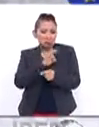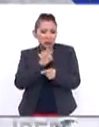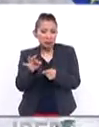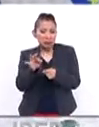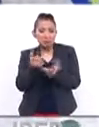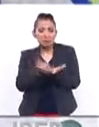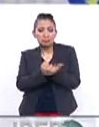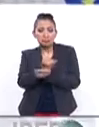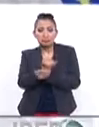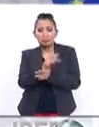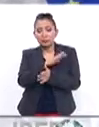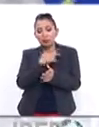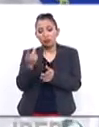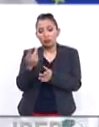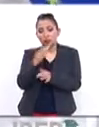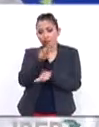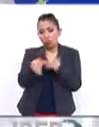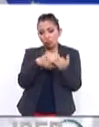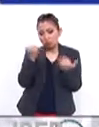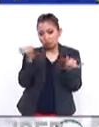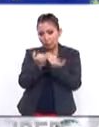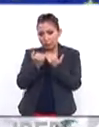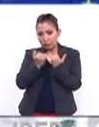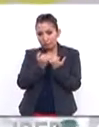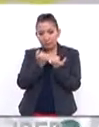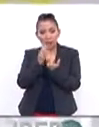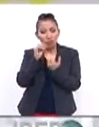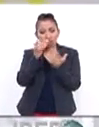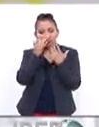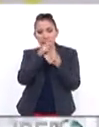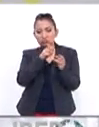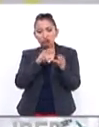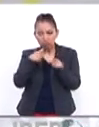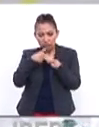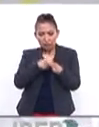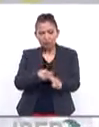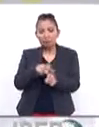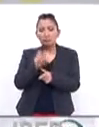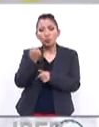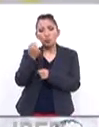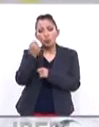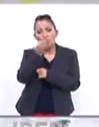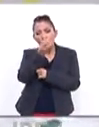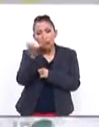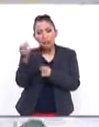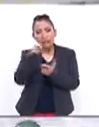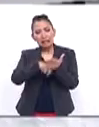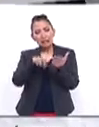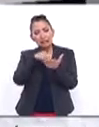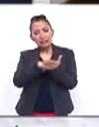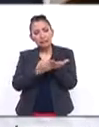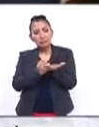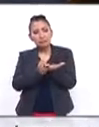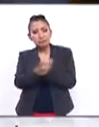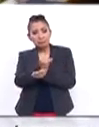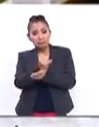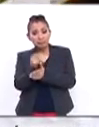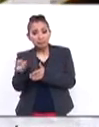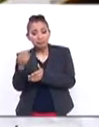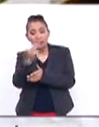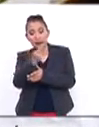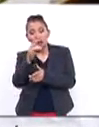decisión unilateral de no retirarse. Es decir, cualquier ajuste de un marco de negociación va a requerir